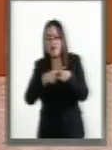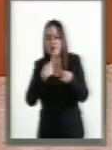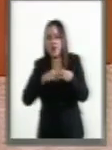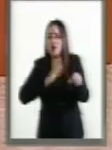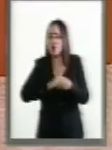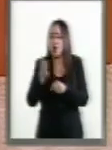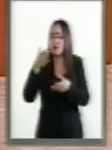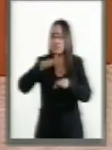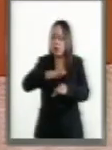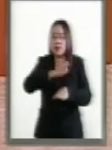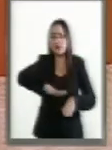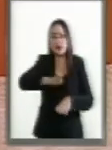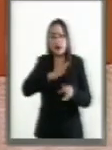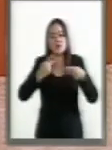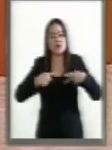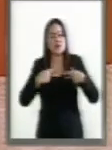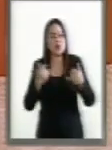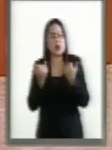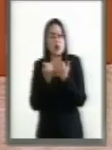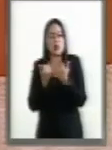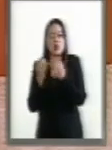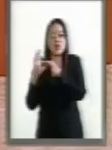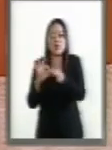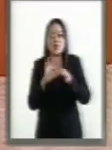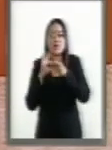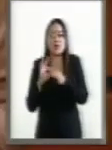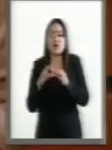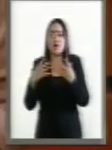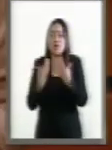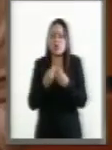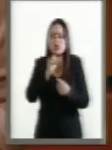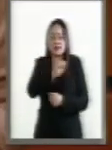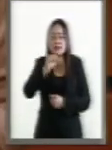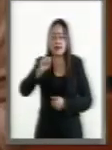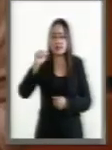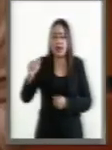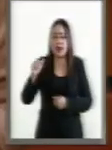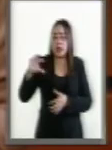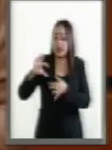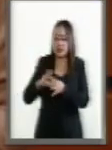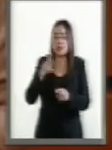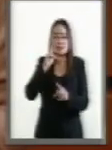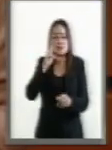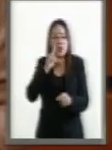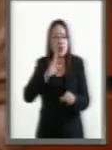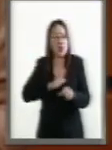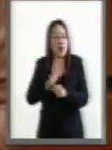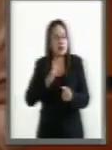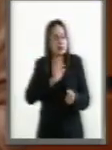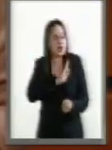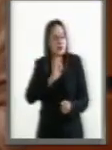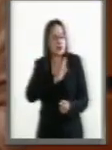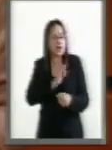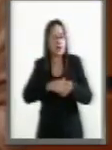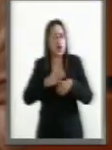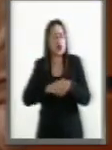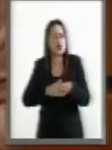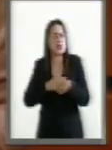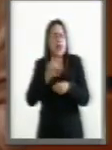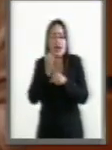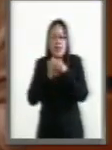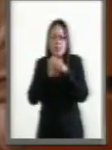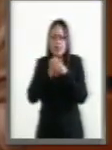población y en coordinación con la Secretaría de Salud a evaluar la viabilidad de que en la próxima encuesta